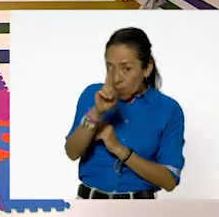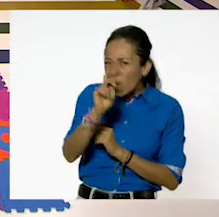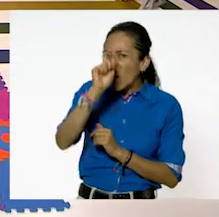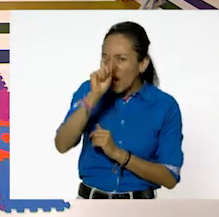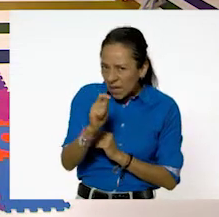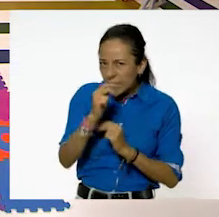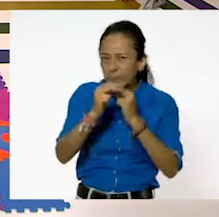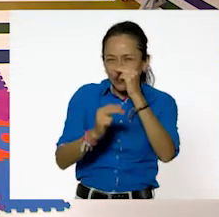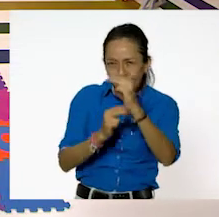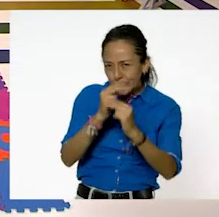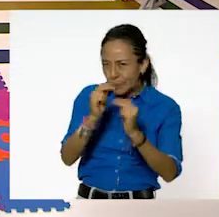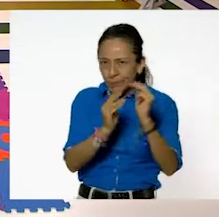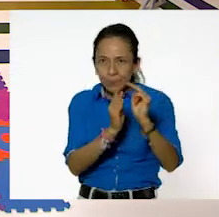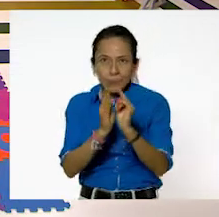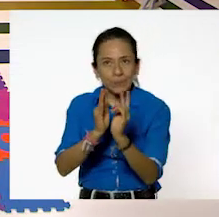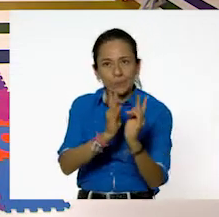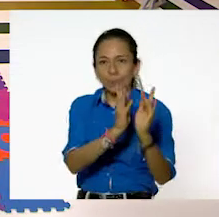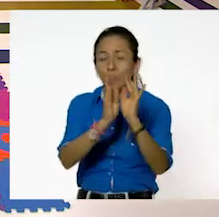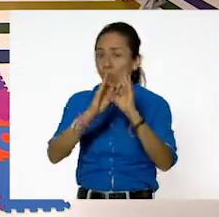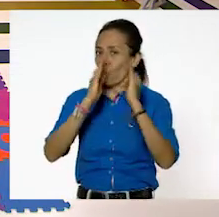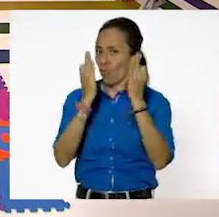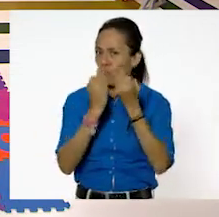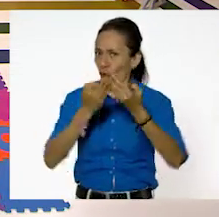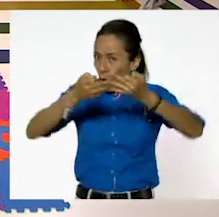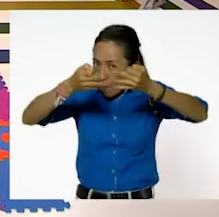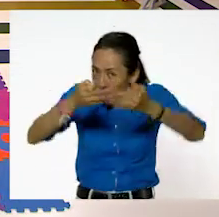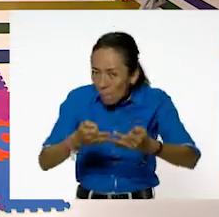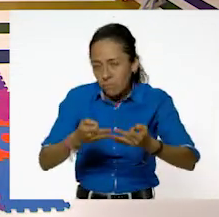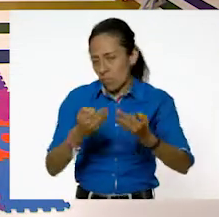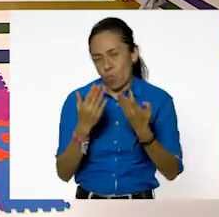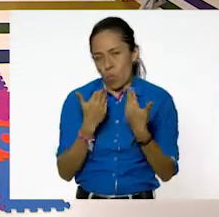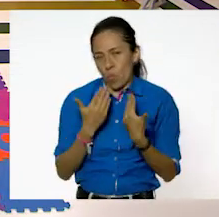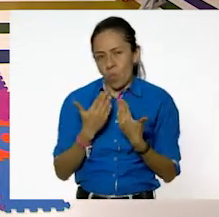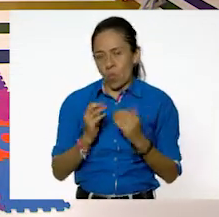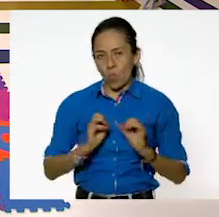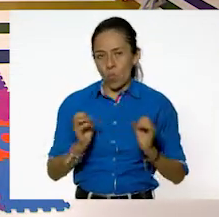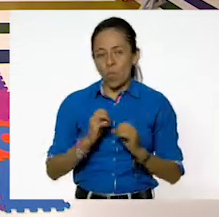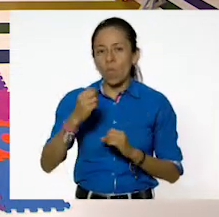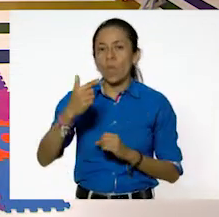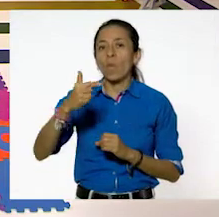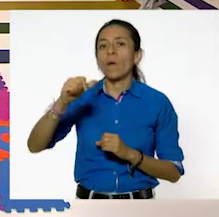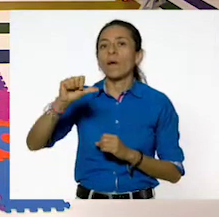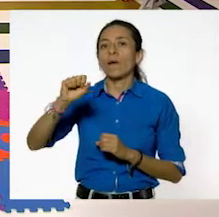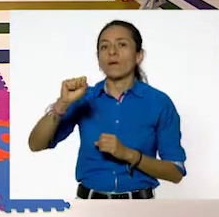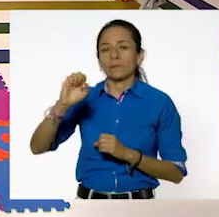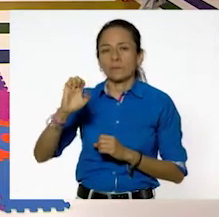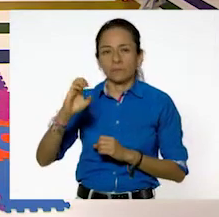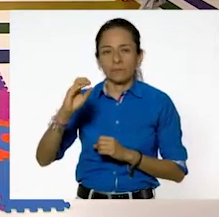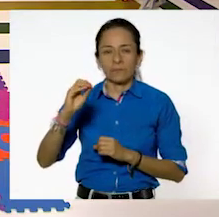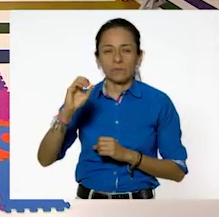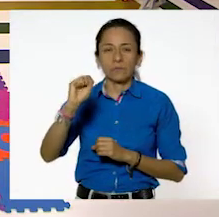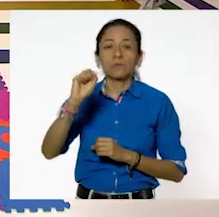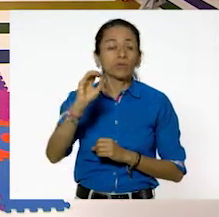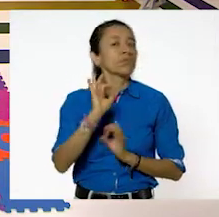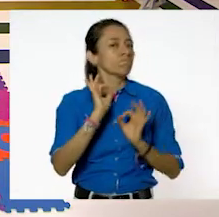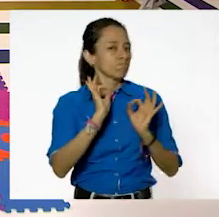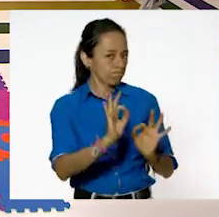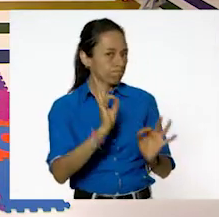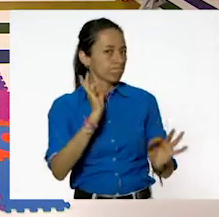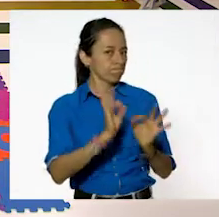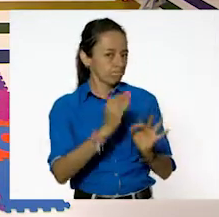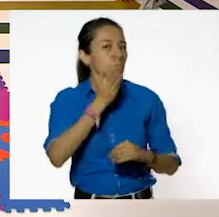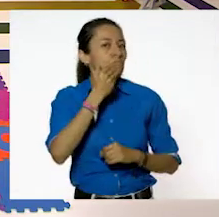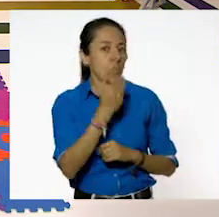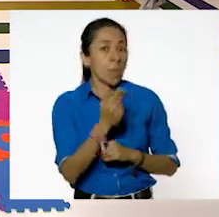se dispersa, que no tiene una forma definida, que es gaseoso. Incluso, correcto, Pili. Pero incluso aquí podemos ver